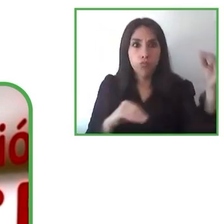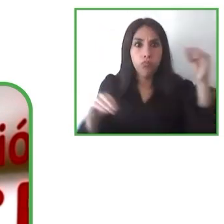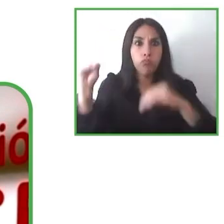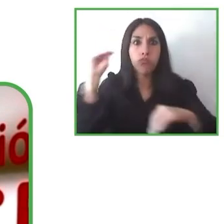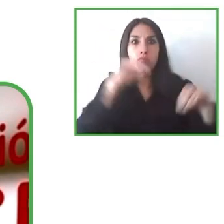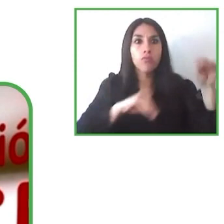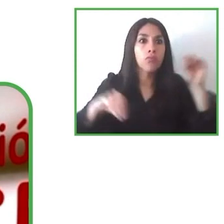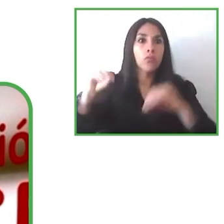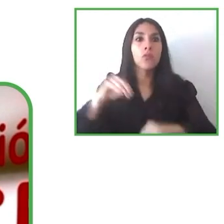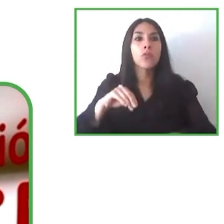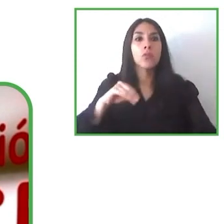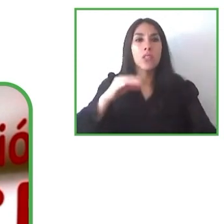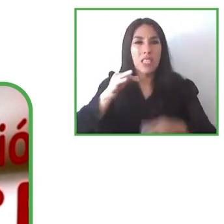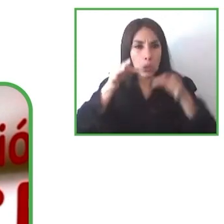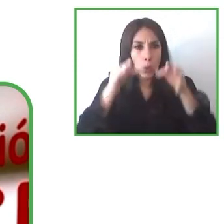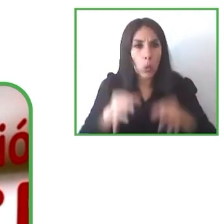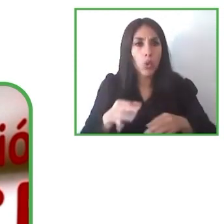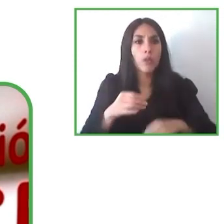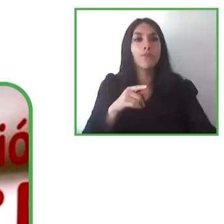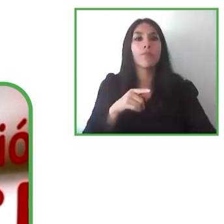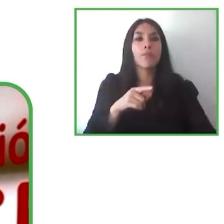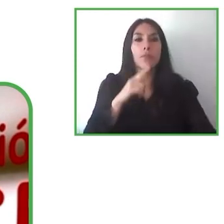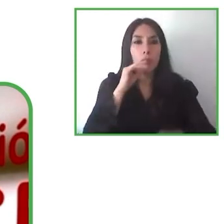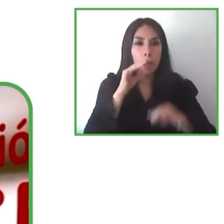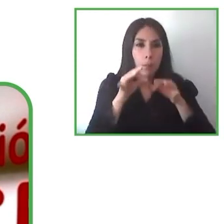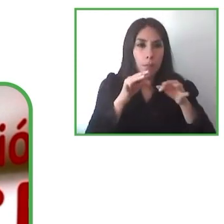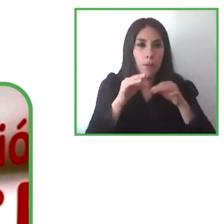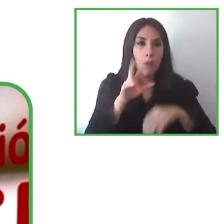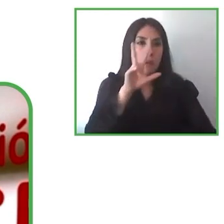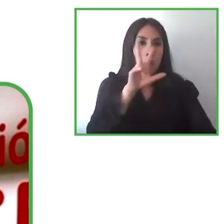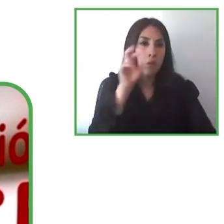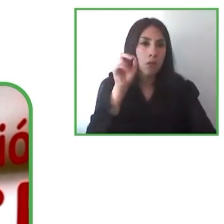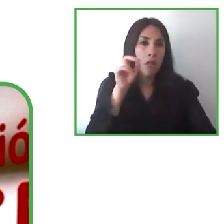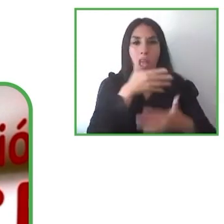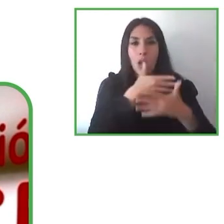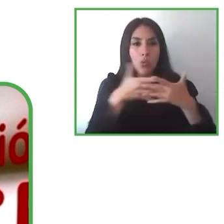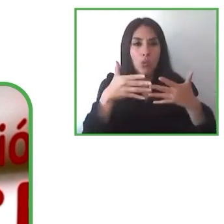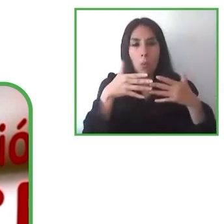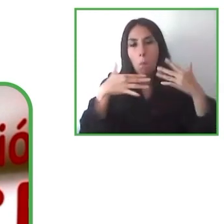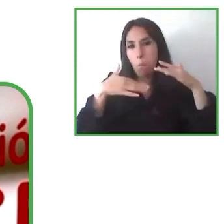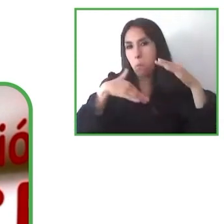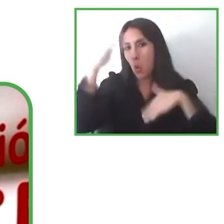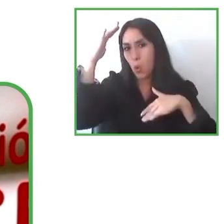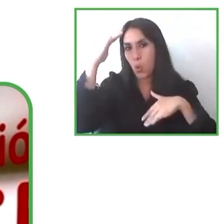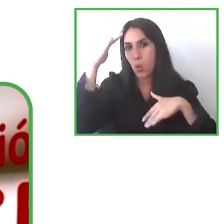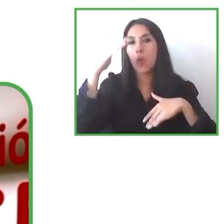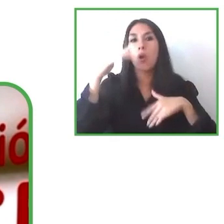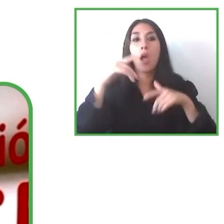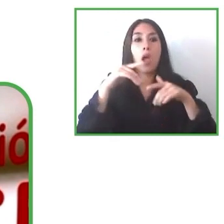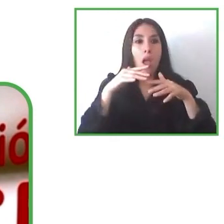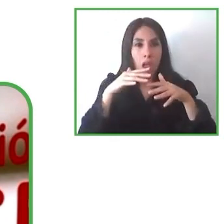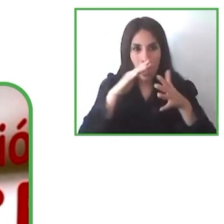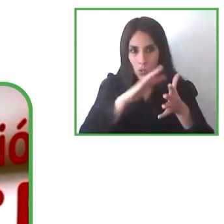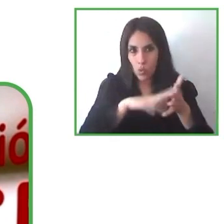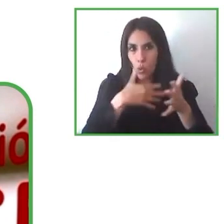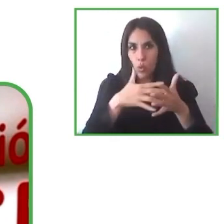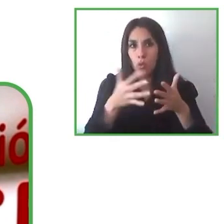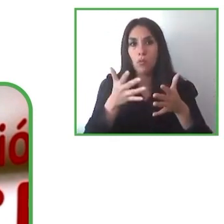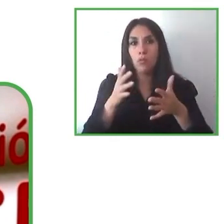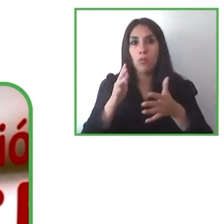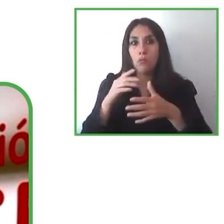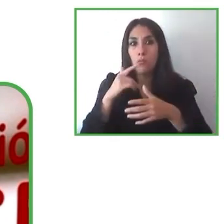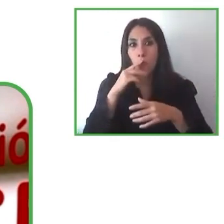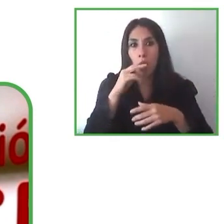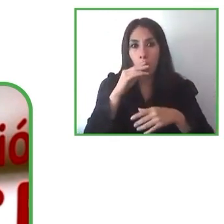podernos expandir a nuevos mercados nuevos idiomas nuevas culturas y lo único que necesitamos es